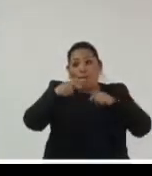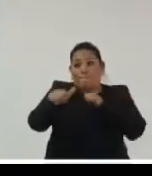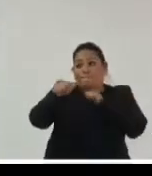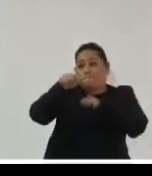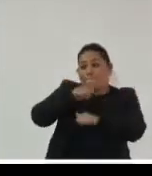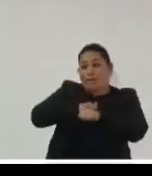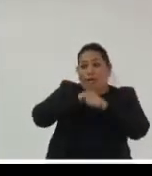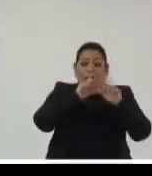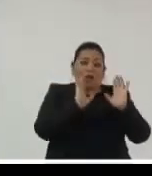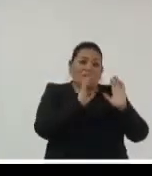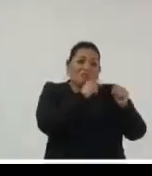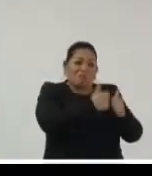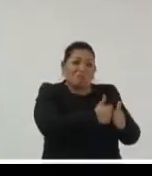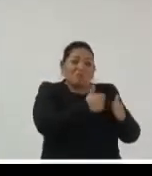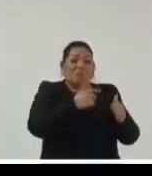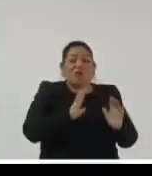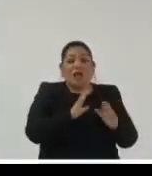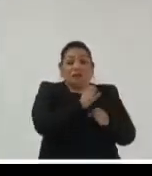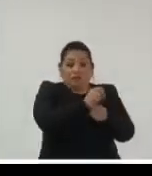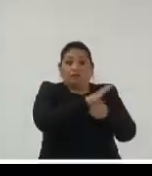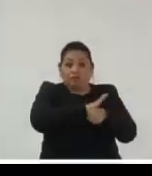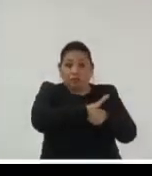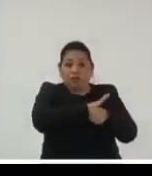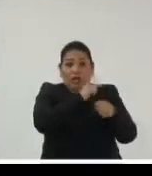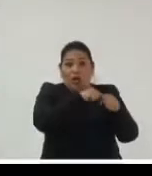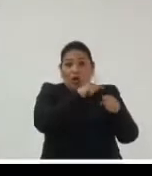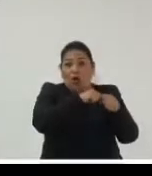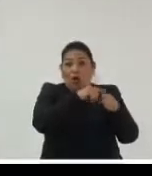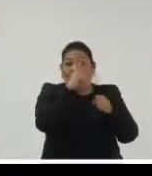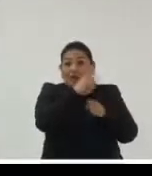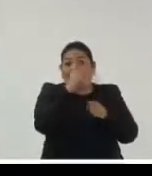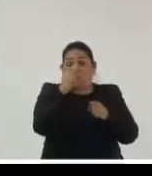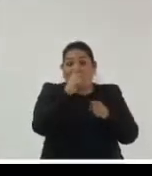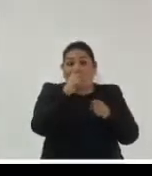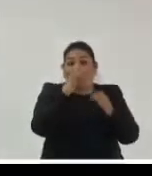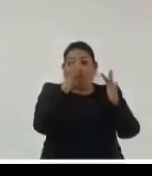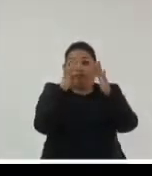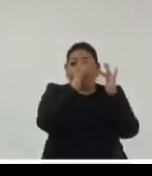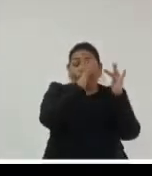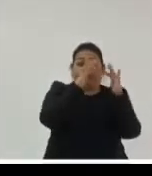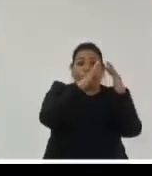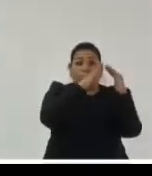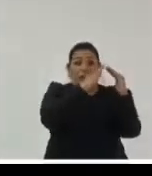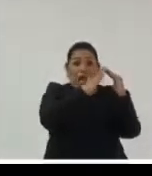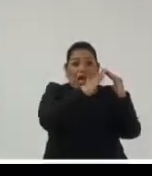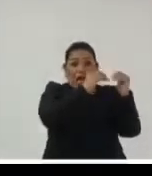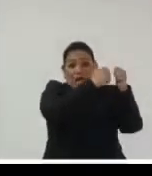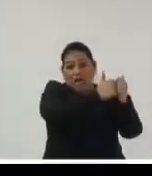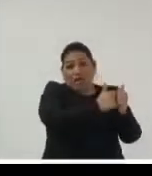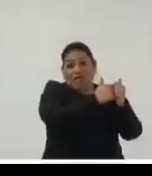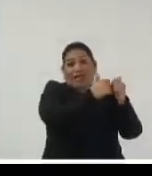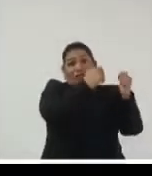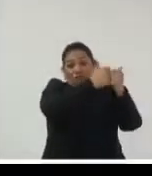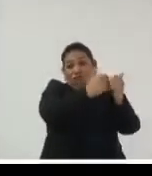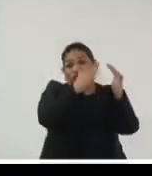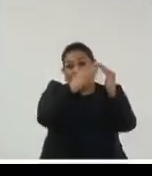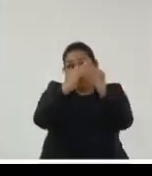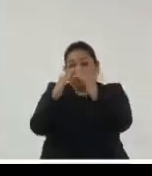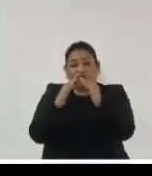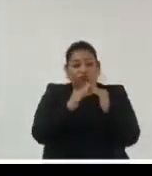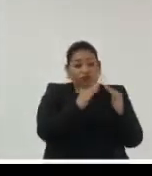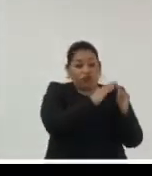remoto se vino el COVID 100 personas haciendo trabajo remoto un día para otro se detuvo la organización